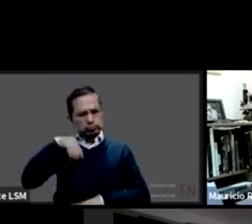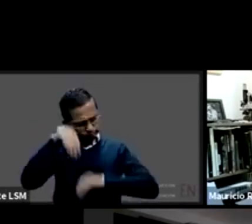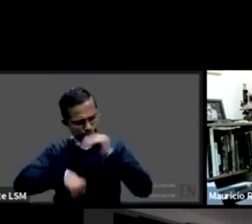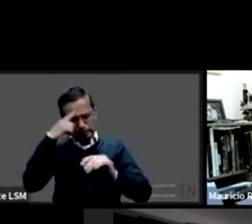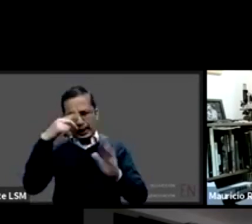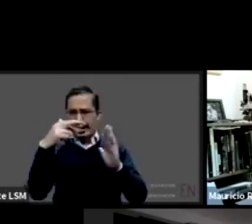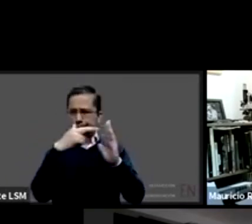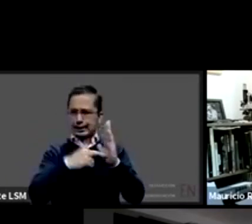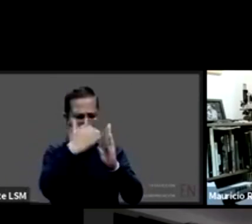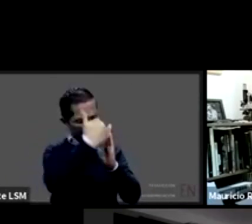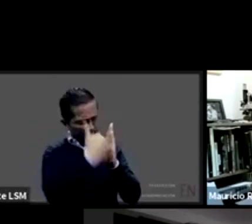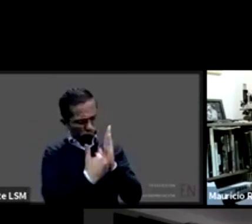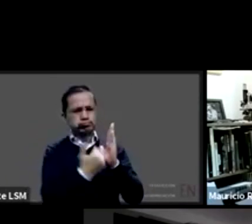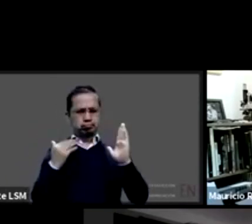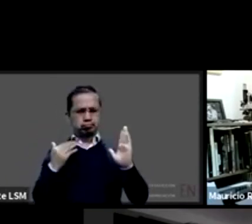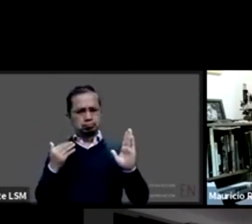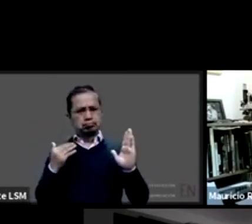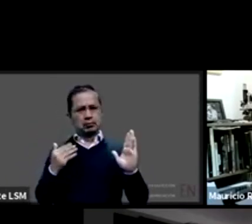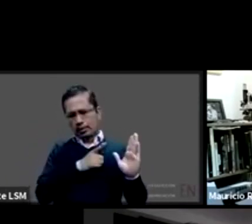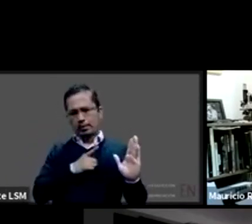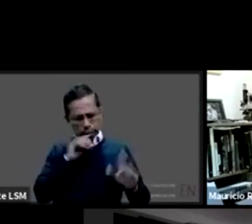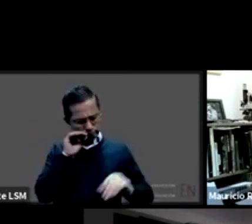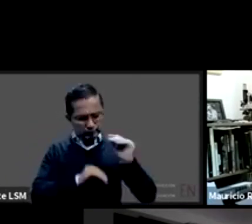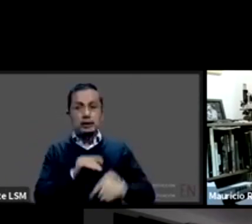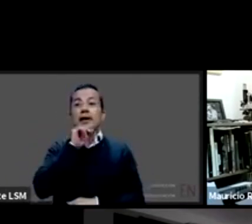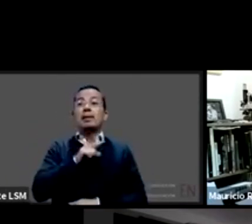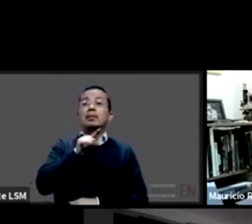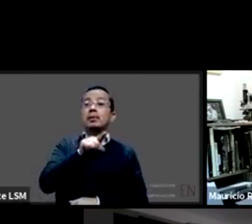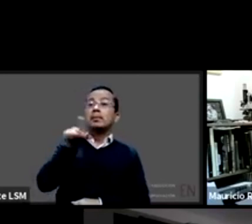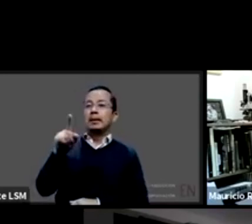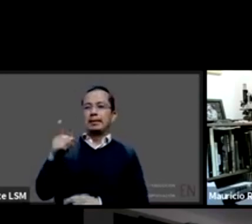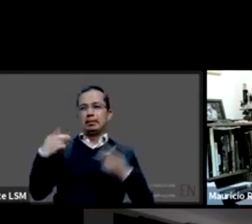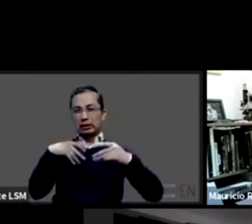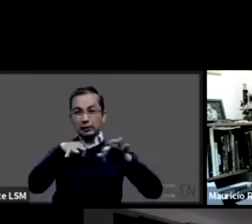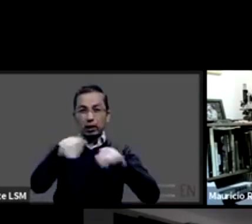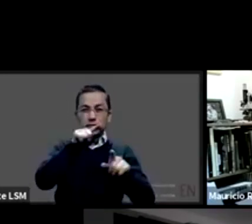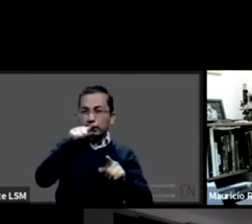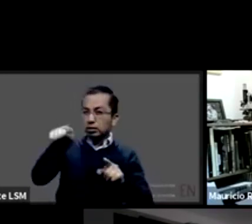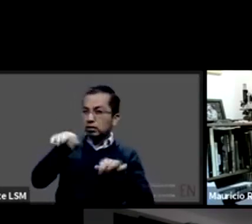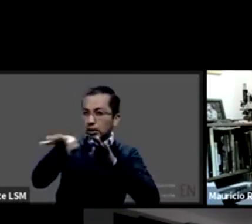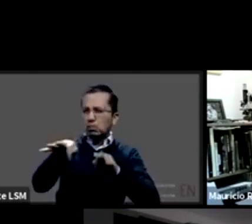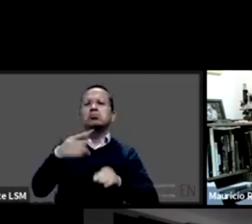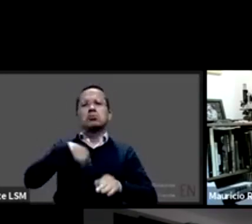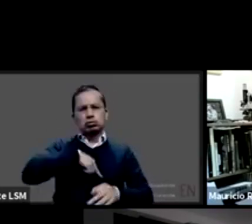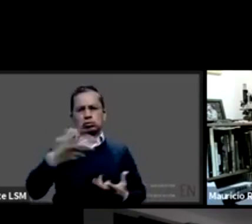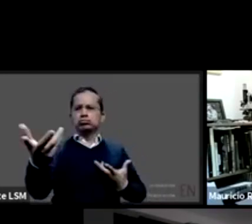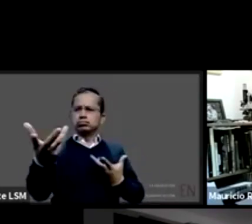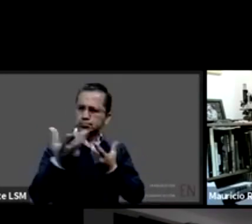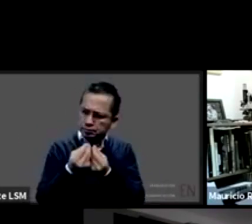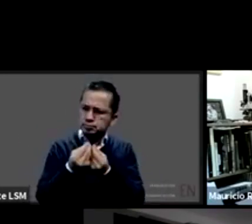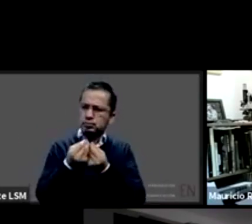margarita y de muchas otras personas vamos a continuar trabajando de forma conjunta para que también